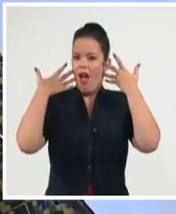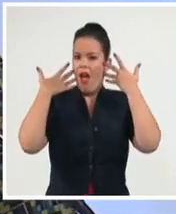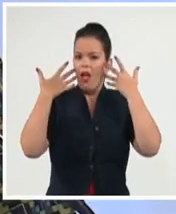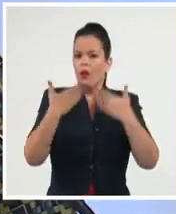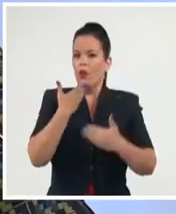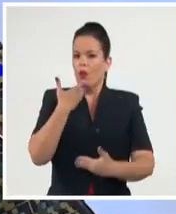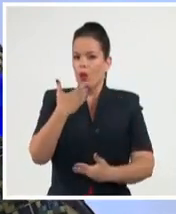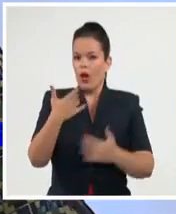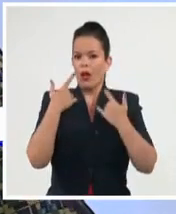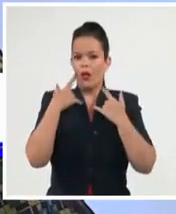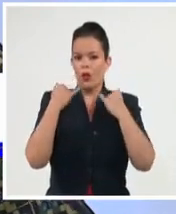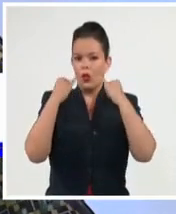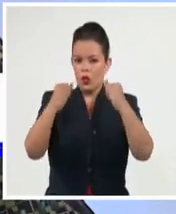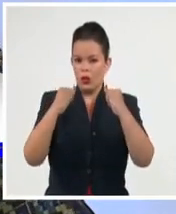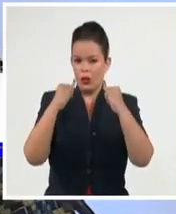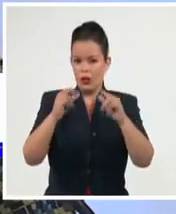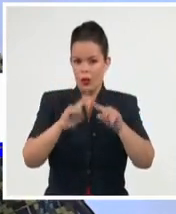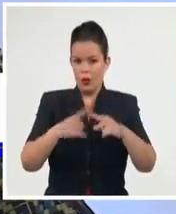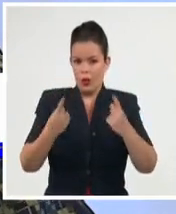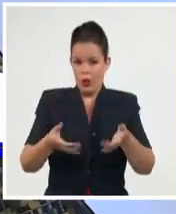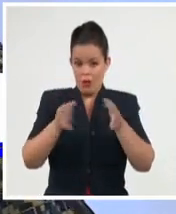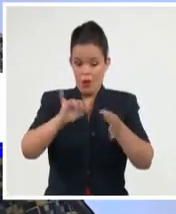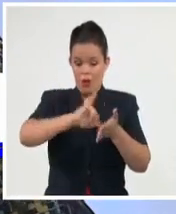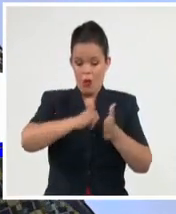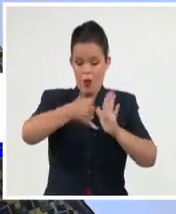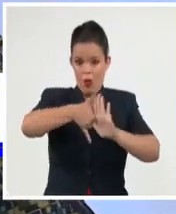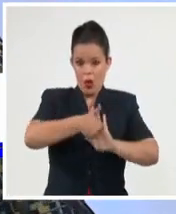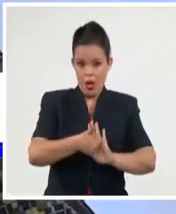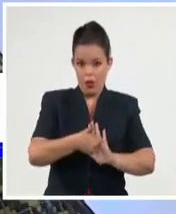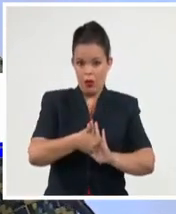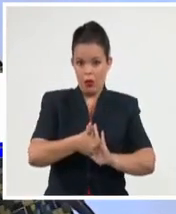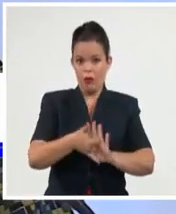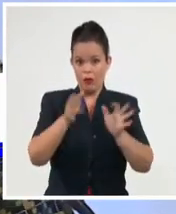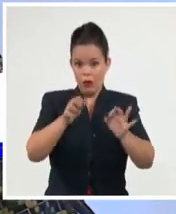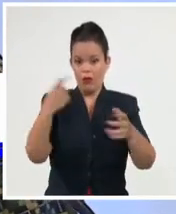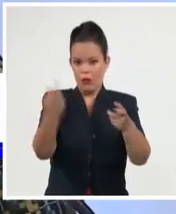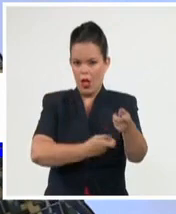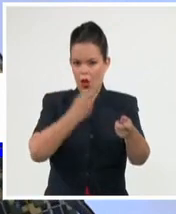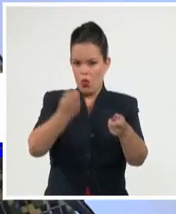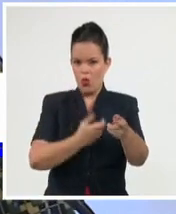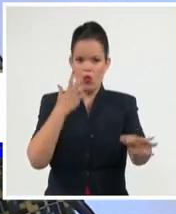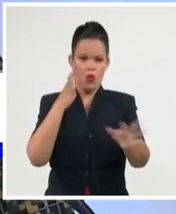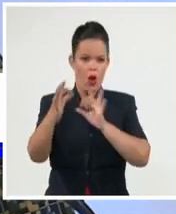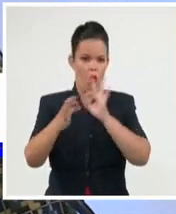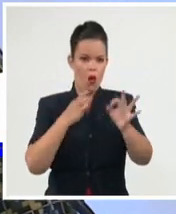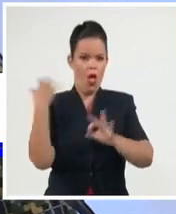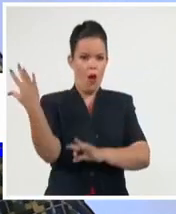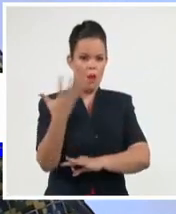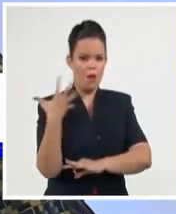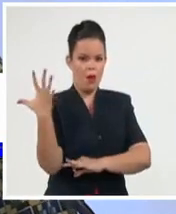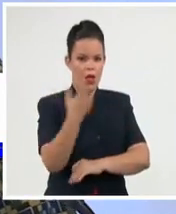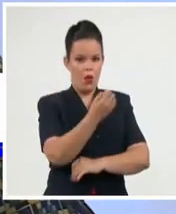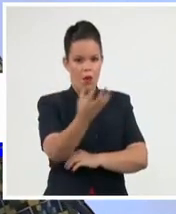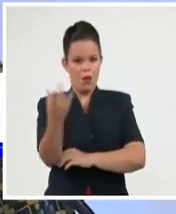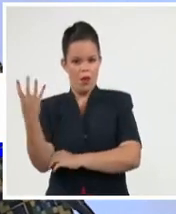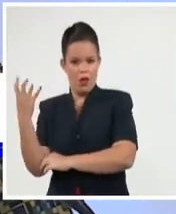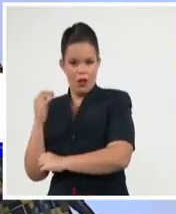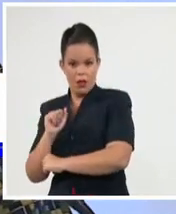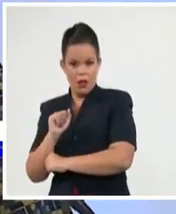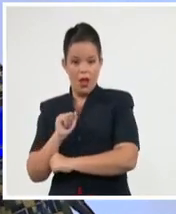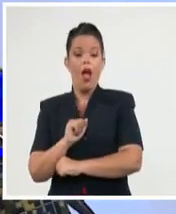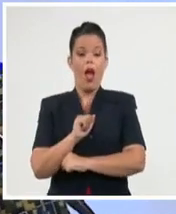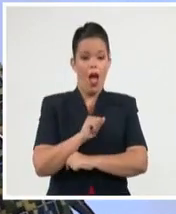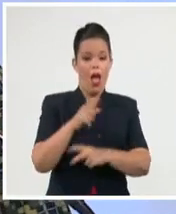junto con el proyecto de resiliencia costera, también financiado con fondos de la Unión Europea, serán ambos